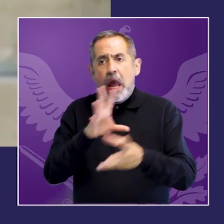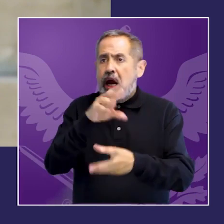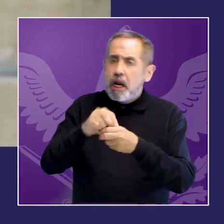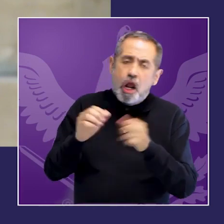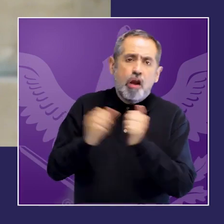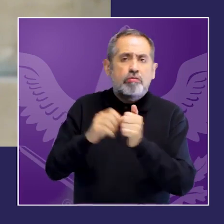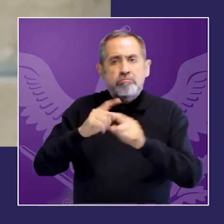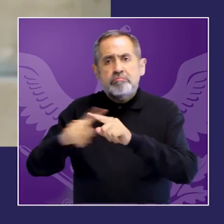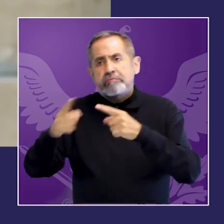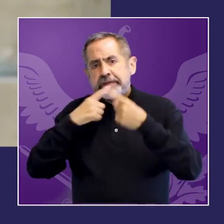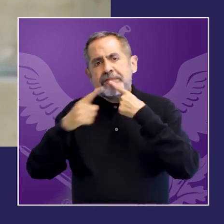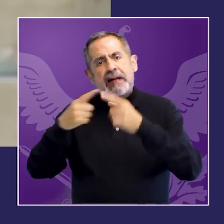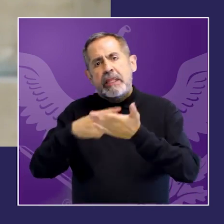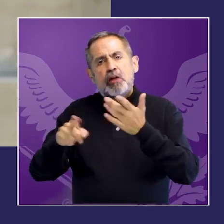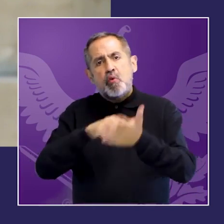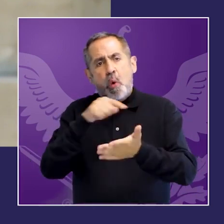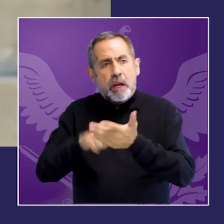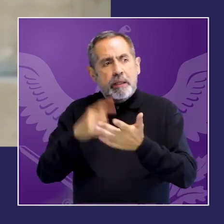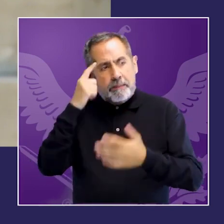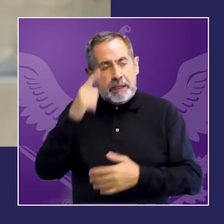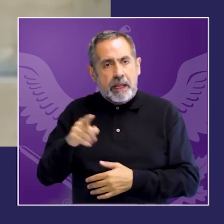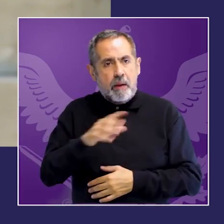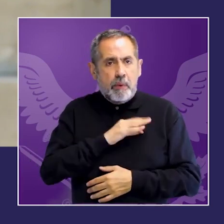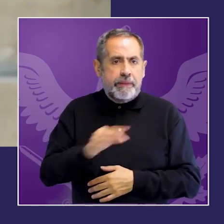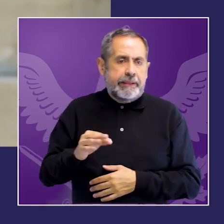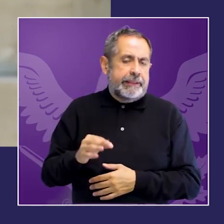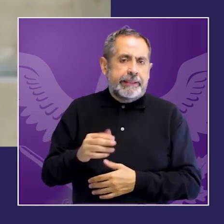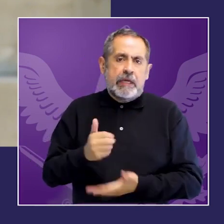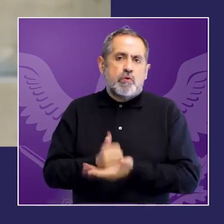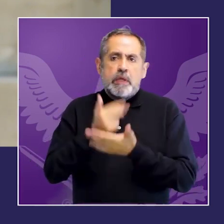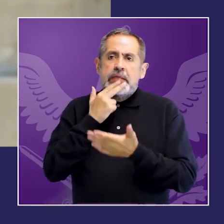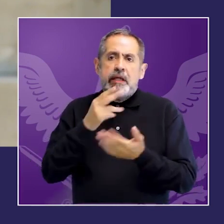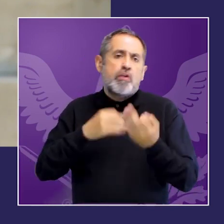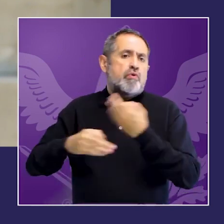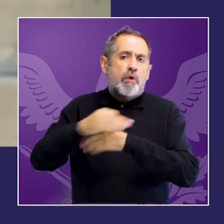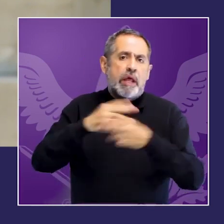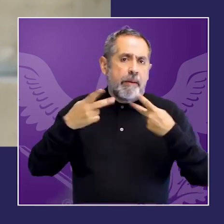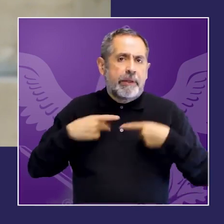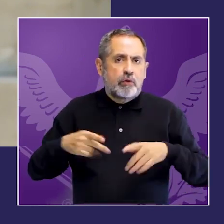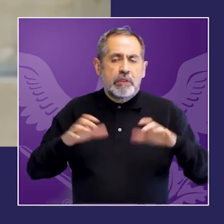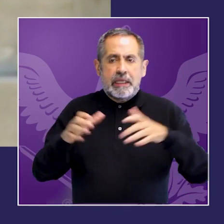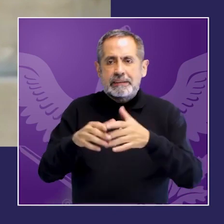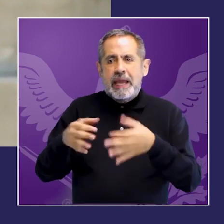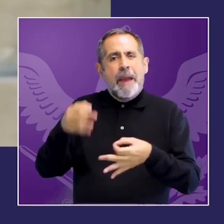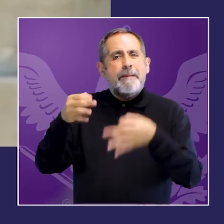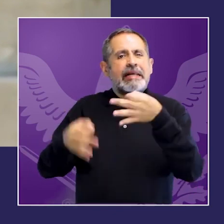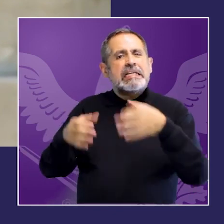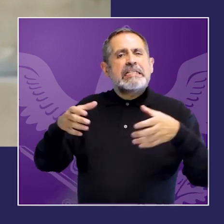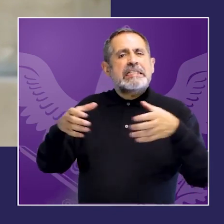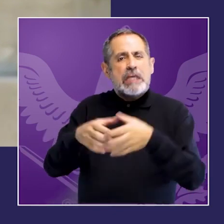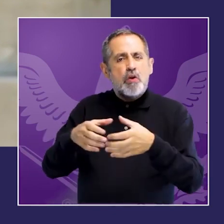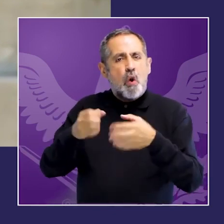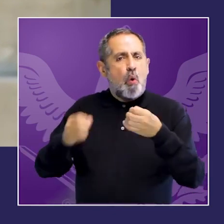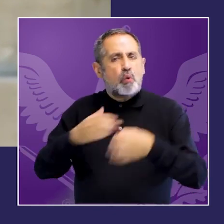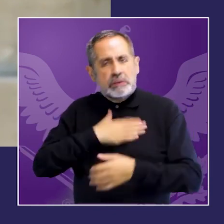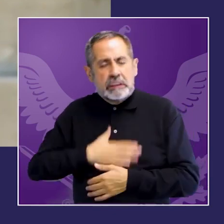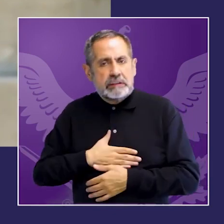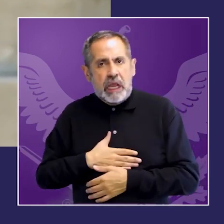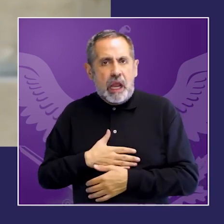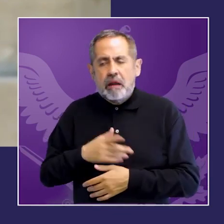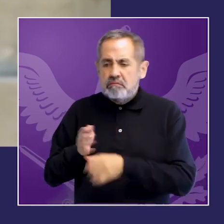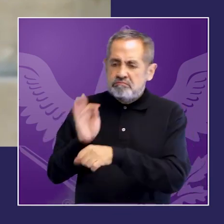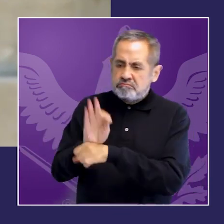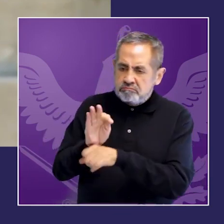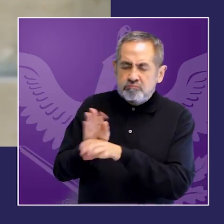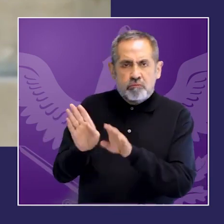ministerio de justicia del sistema de justicia asegurando recursos técnicos humanos institucionales adecuados y